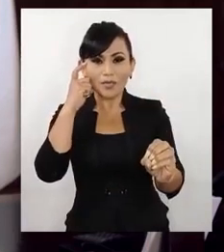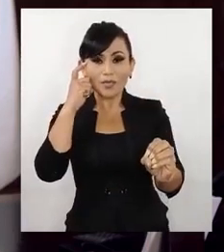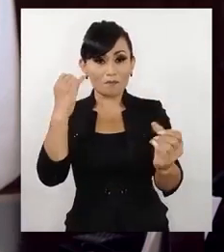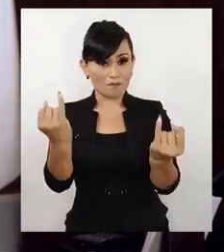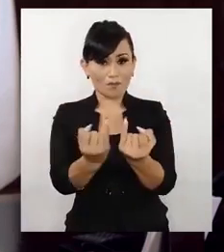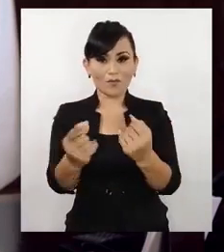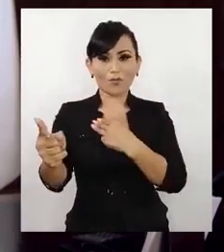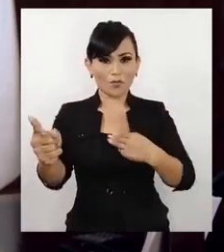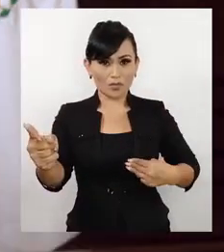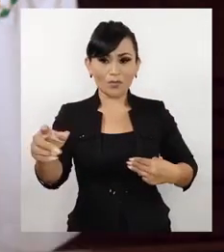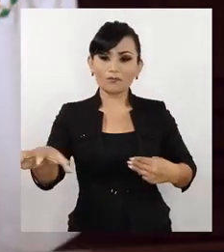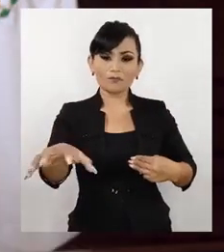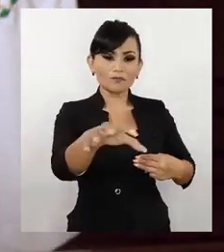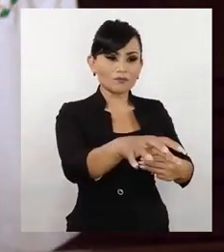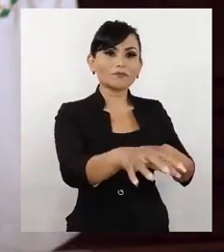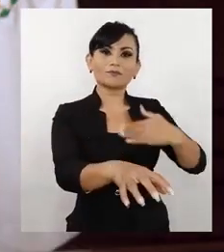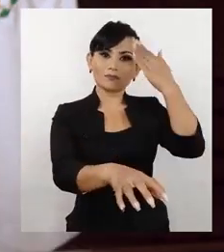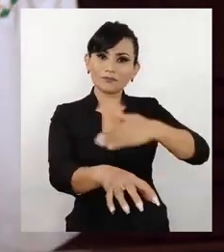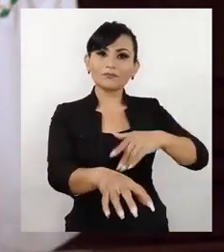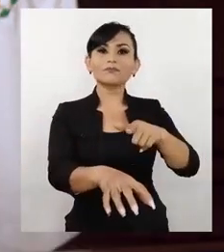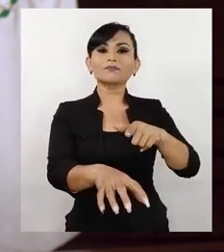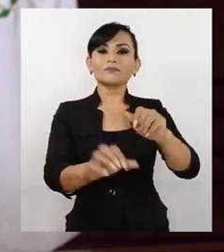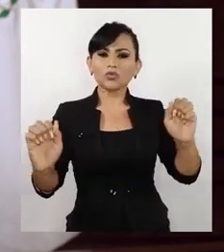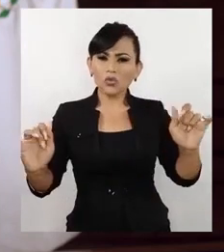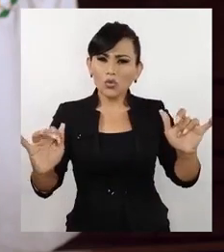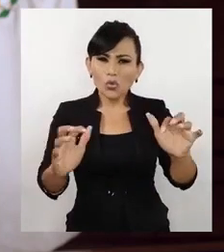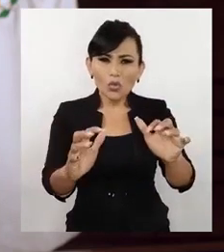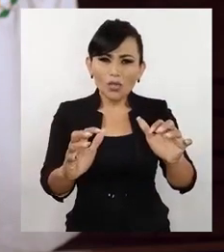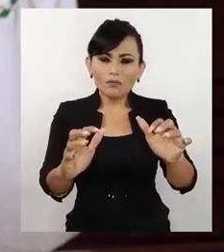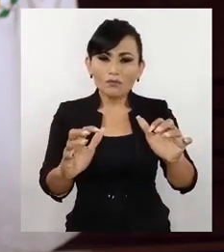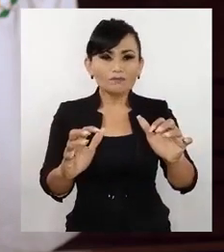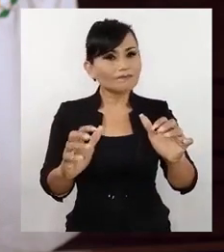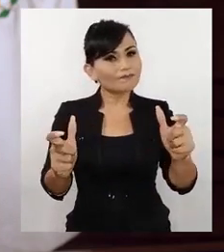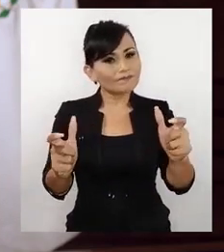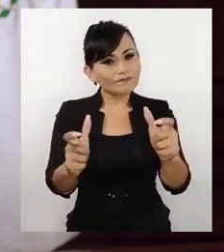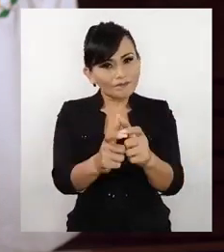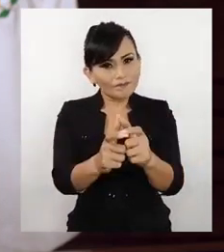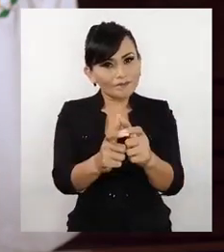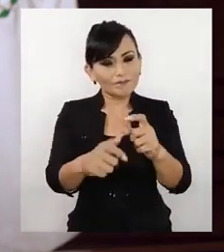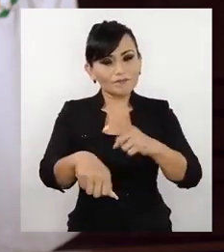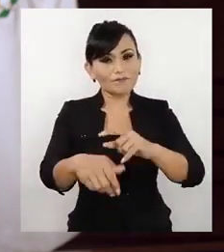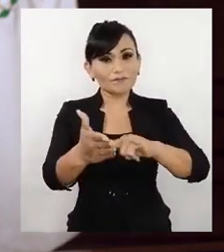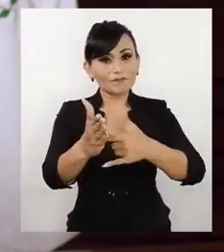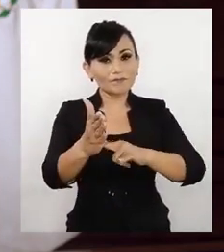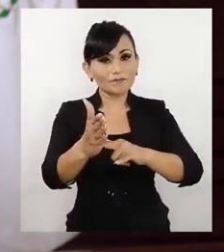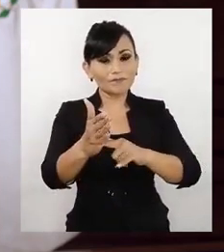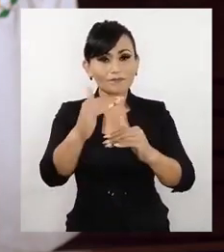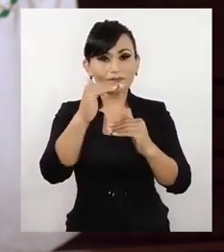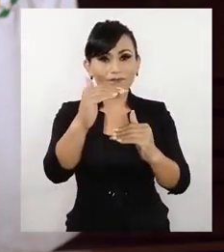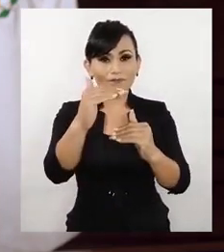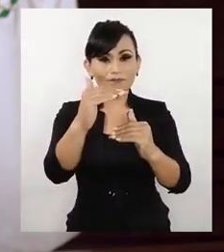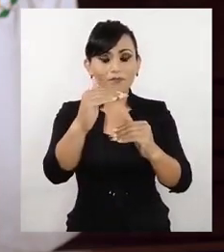obligatorio. Junto a los municipios está contemplada la reducción de aforos y horarios